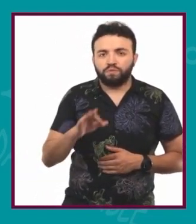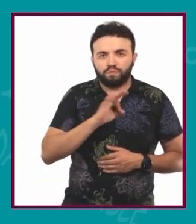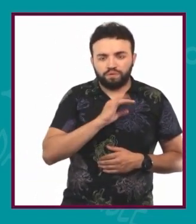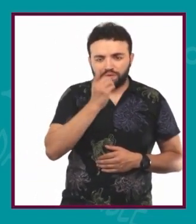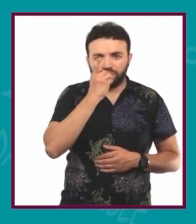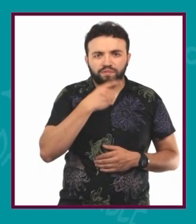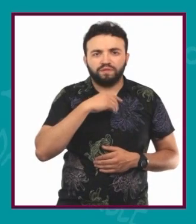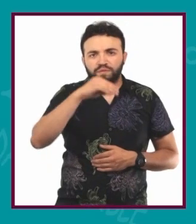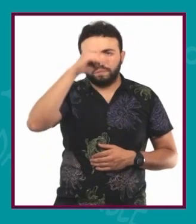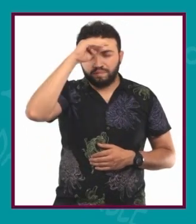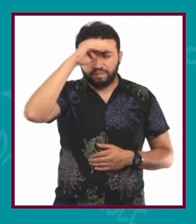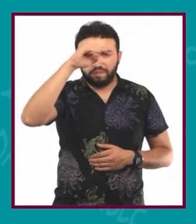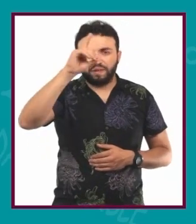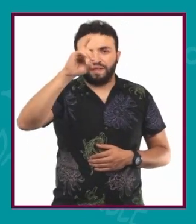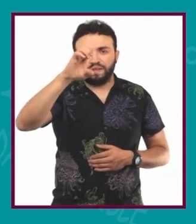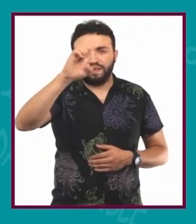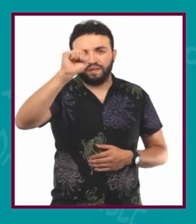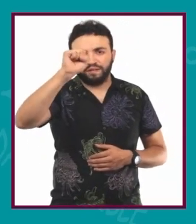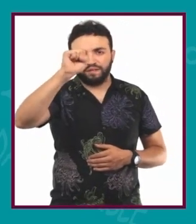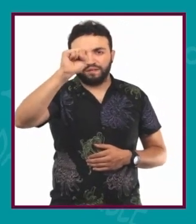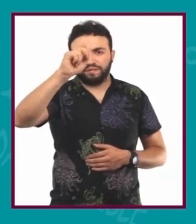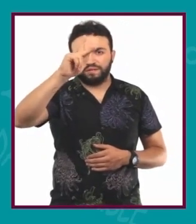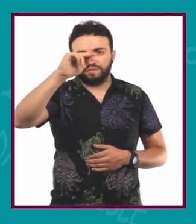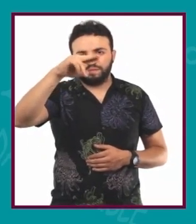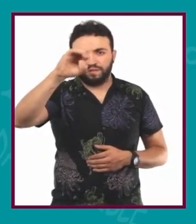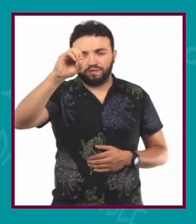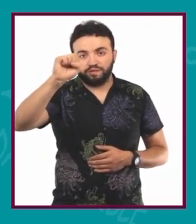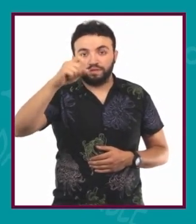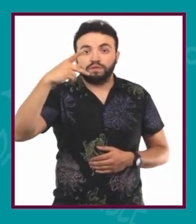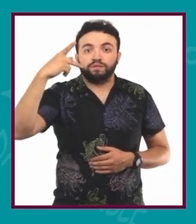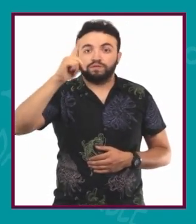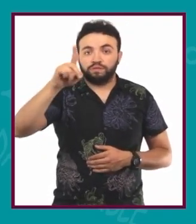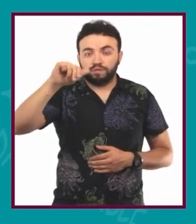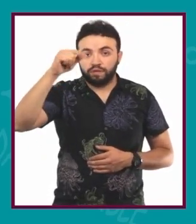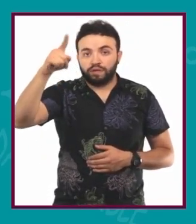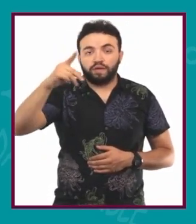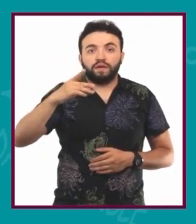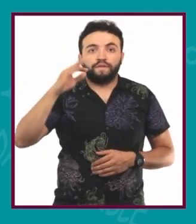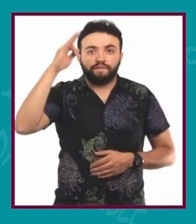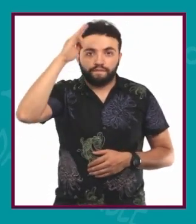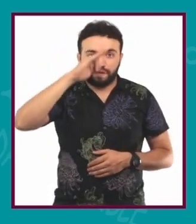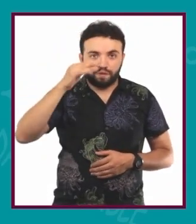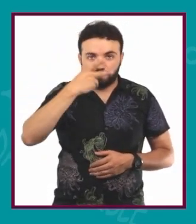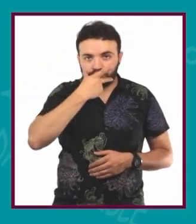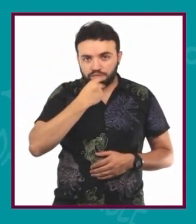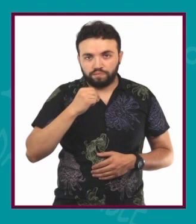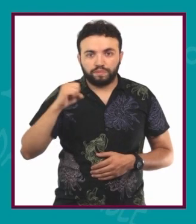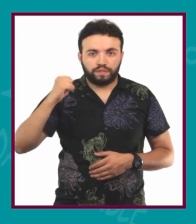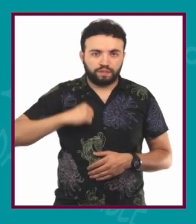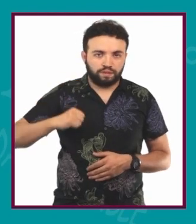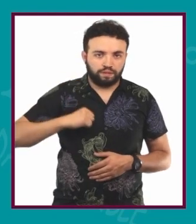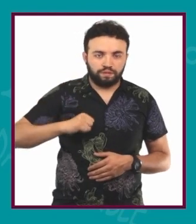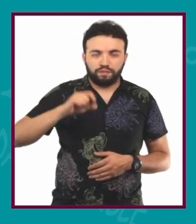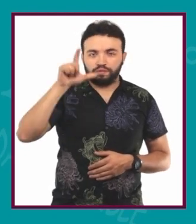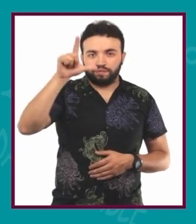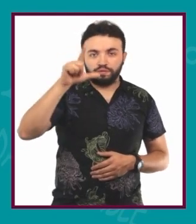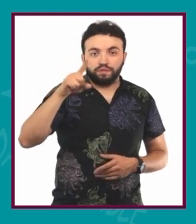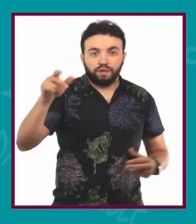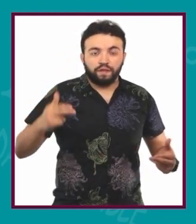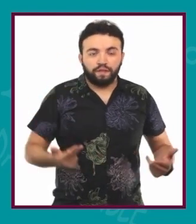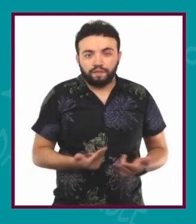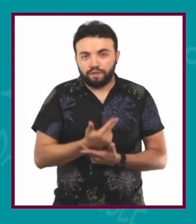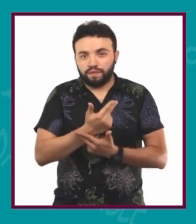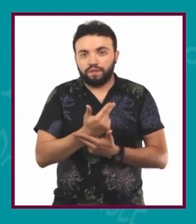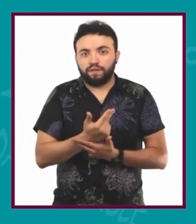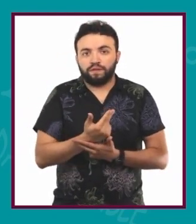Claro que sí. Bueno, Spinoza es un filósofo del siglo XVII, de 1632, el NASA,